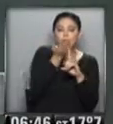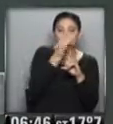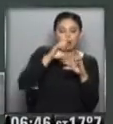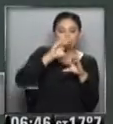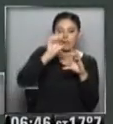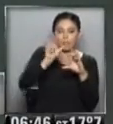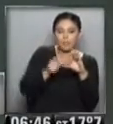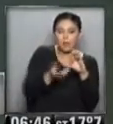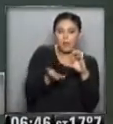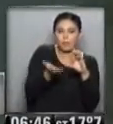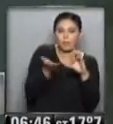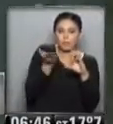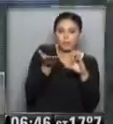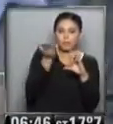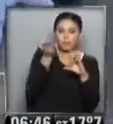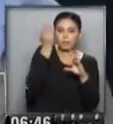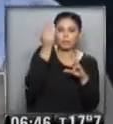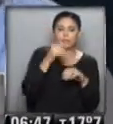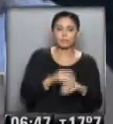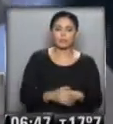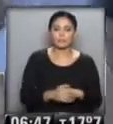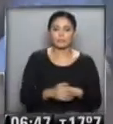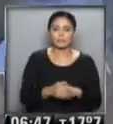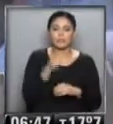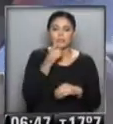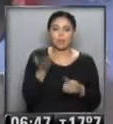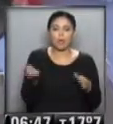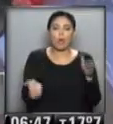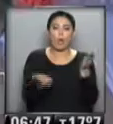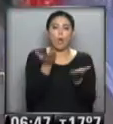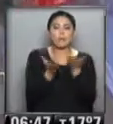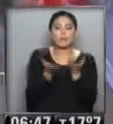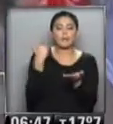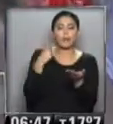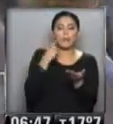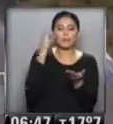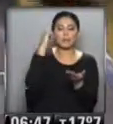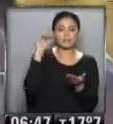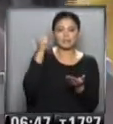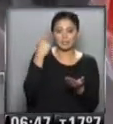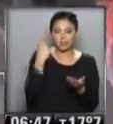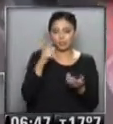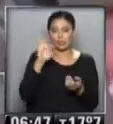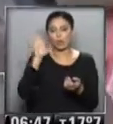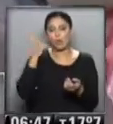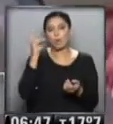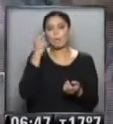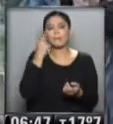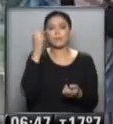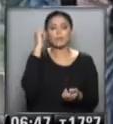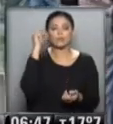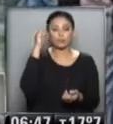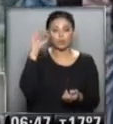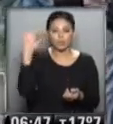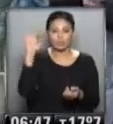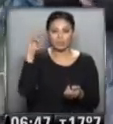es mayor, casi en medio grado comparado... ...con los registros 1961-1990,